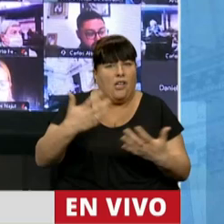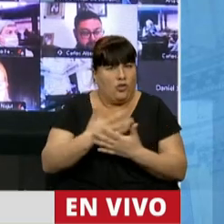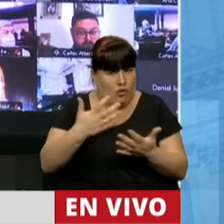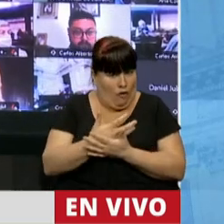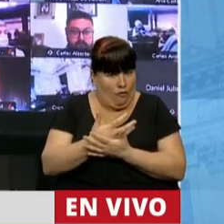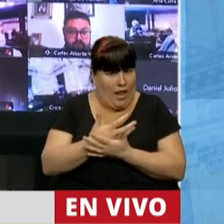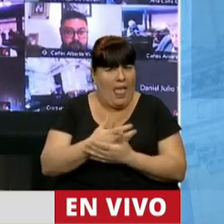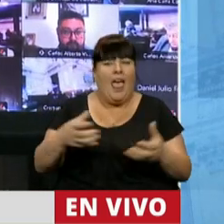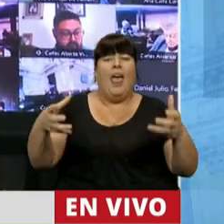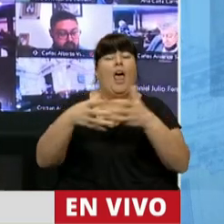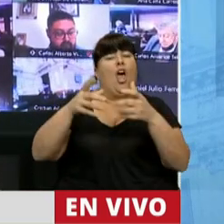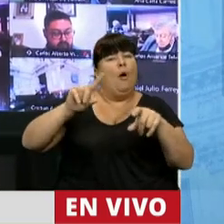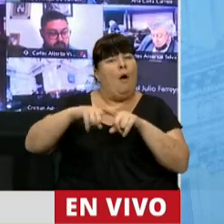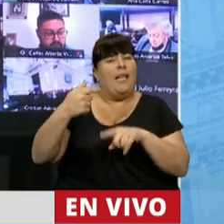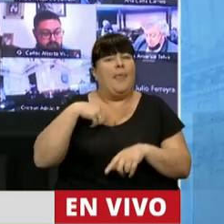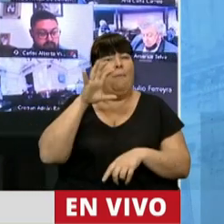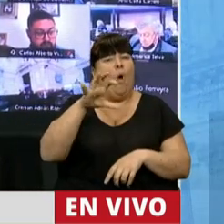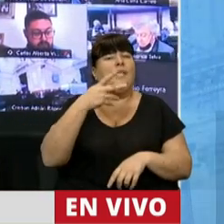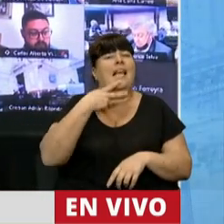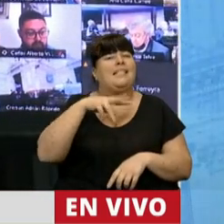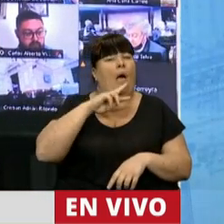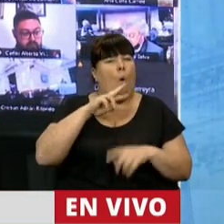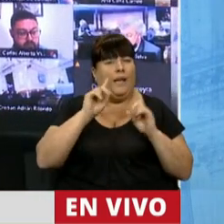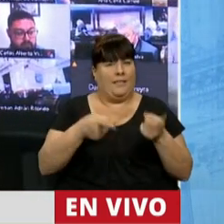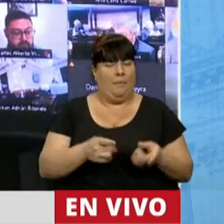la diligencia política de mi provincia de San Juan.